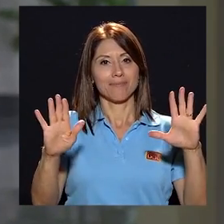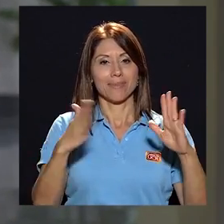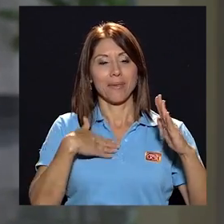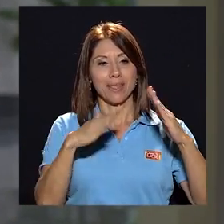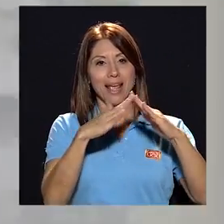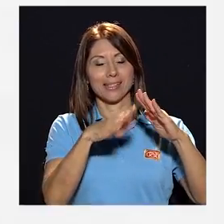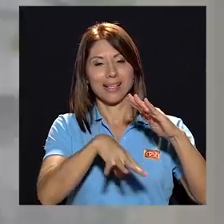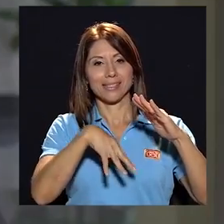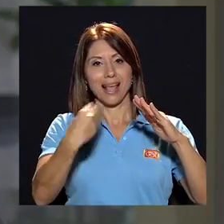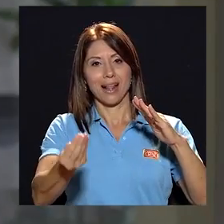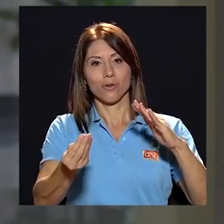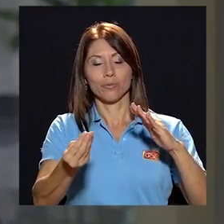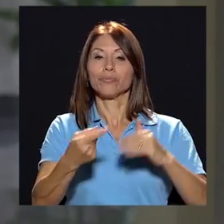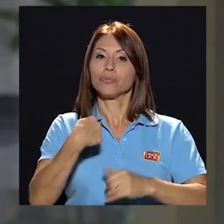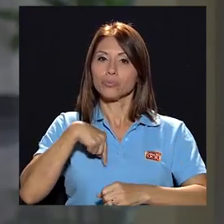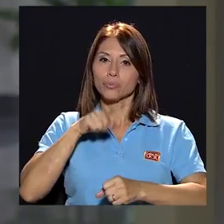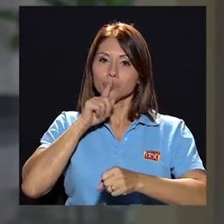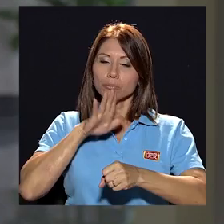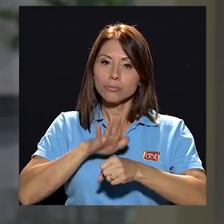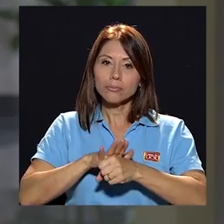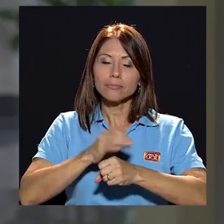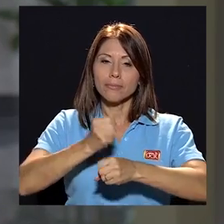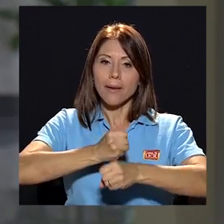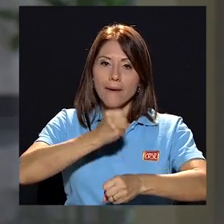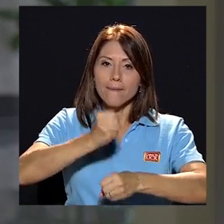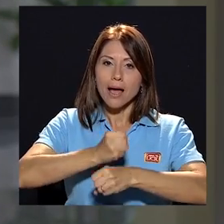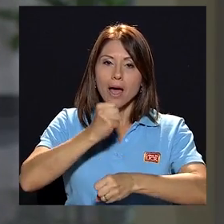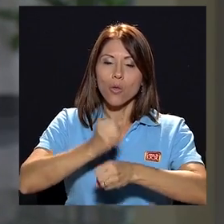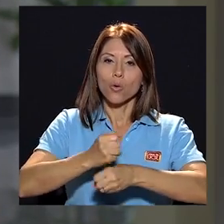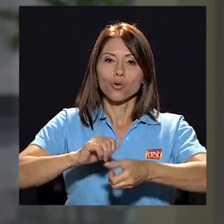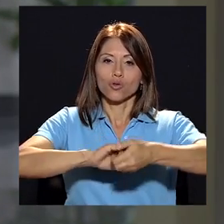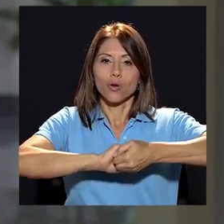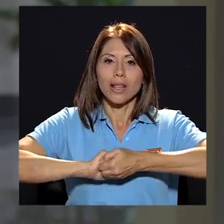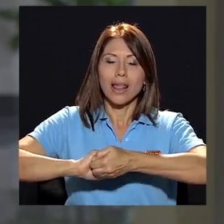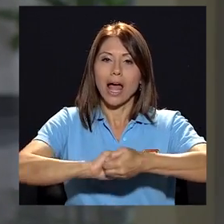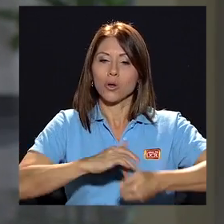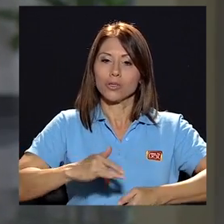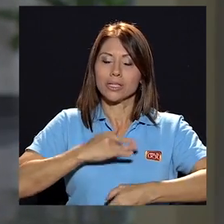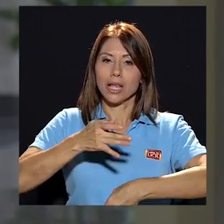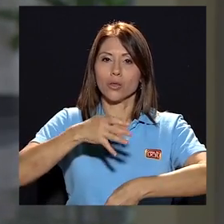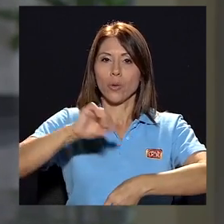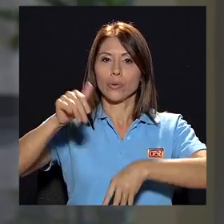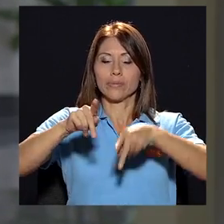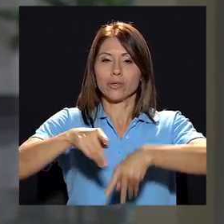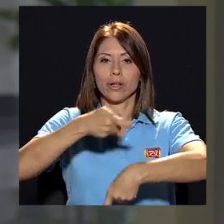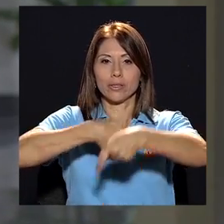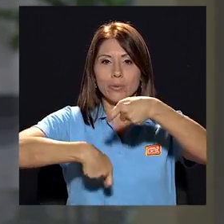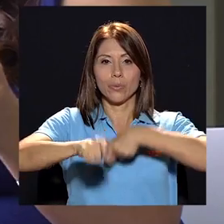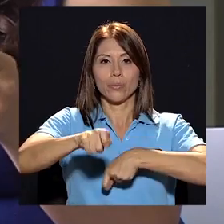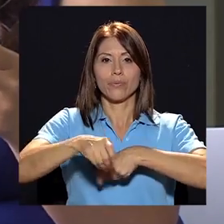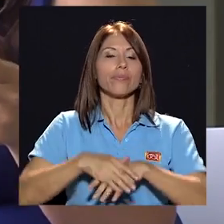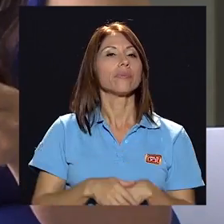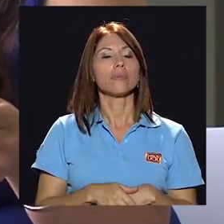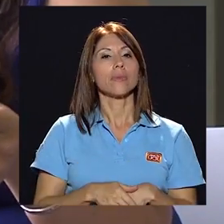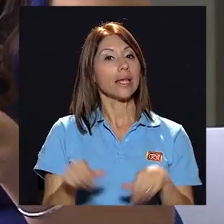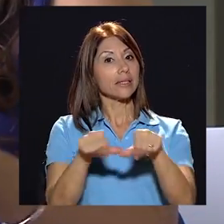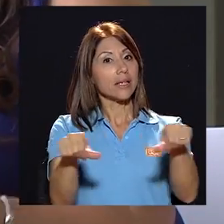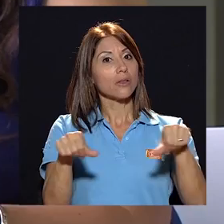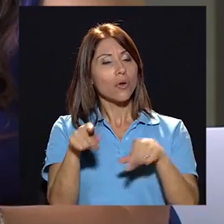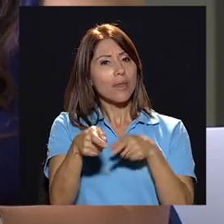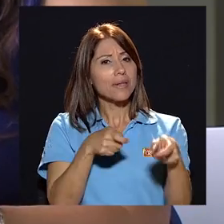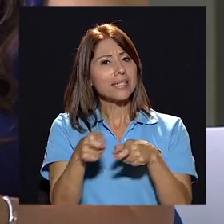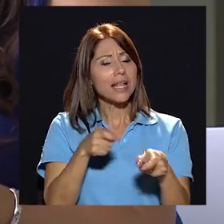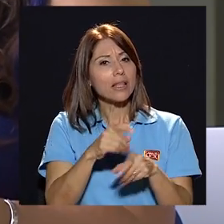saliendo de mi casa. Es comprometido, trabajador, solidario y muy empático. El sector